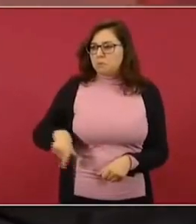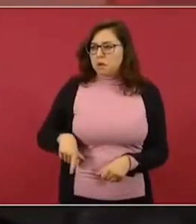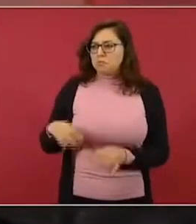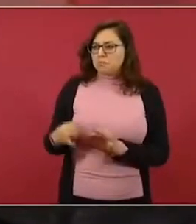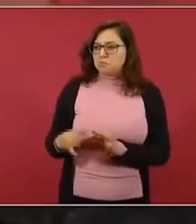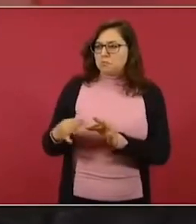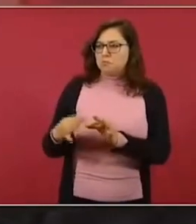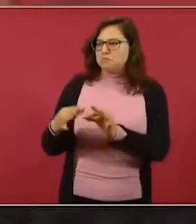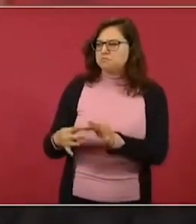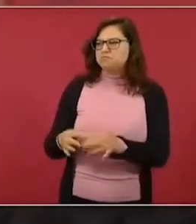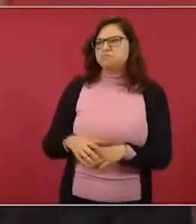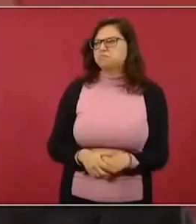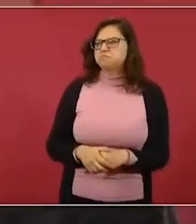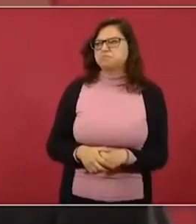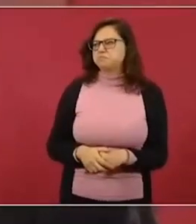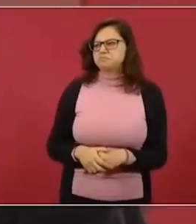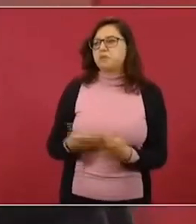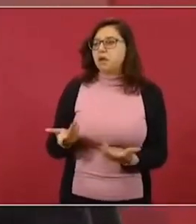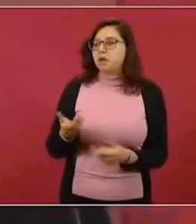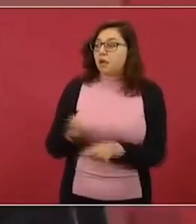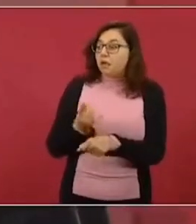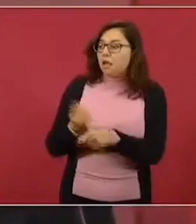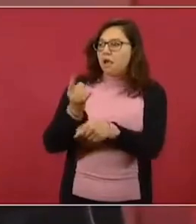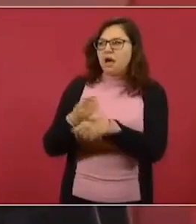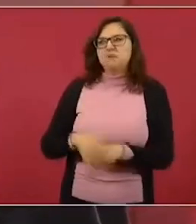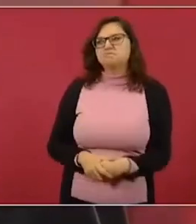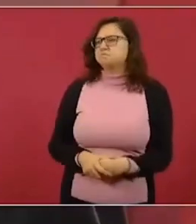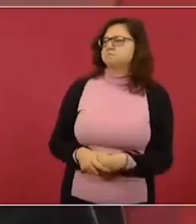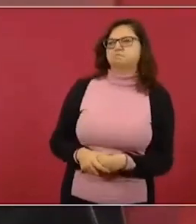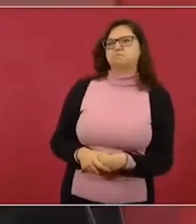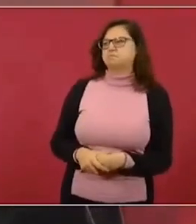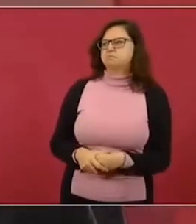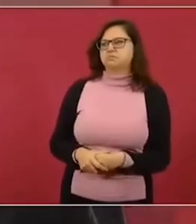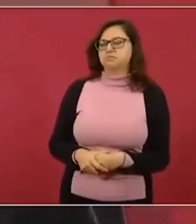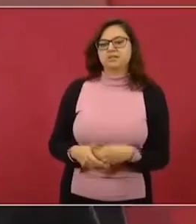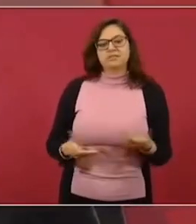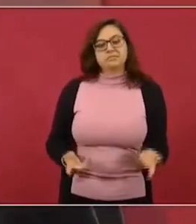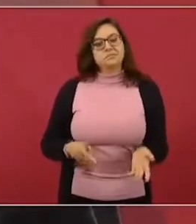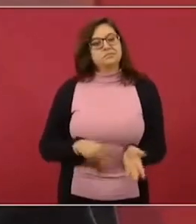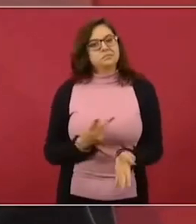pierdes, y si no la ensartas perdiste.